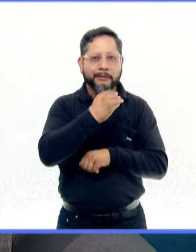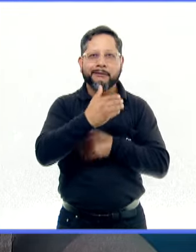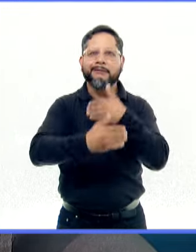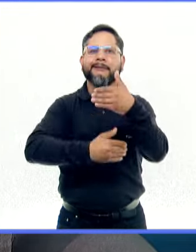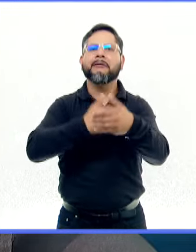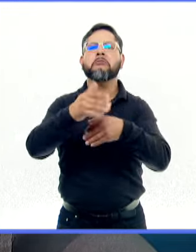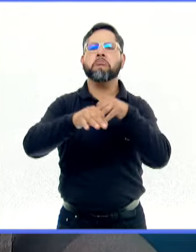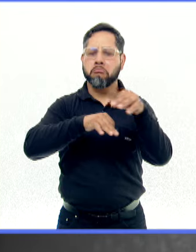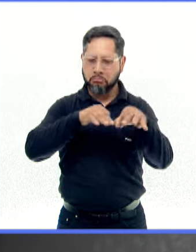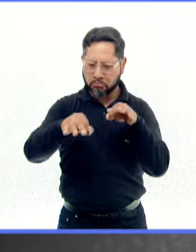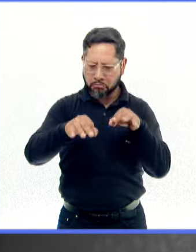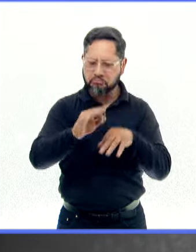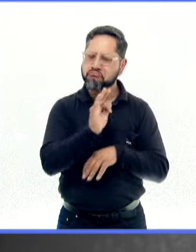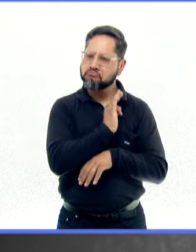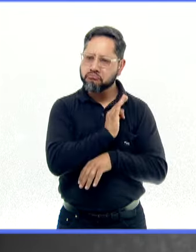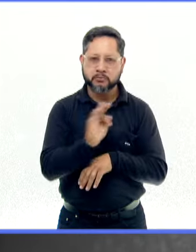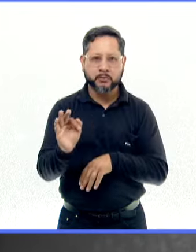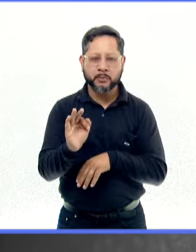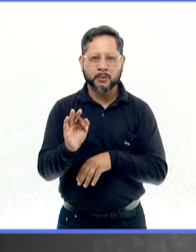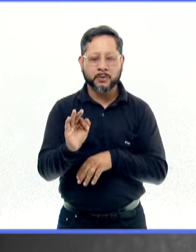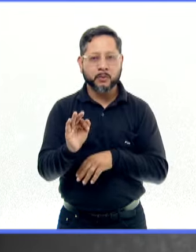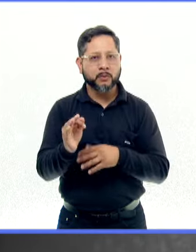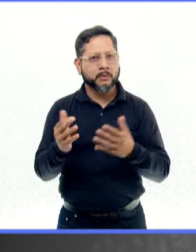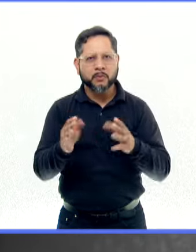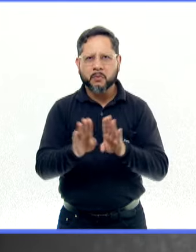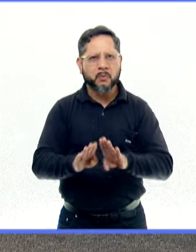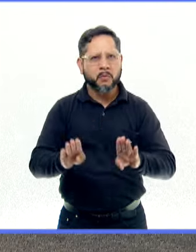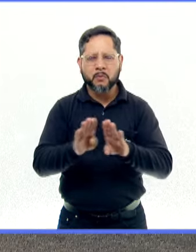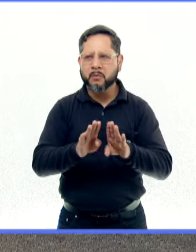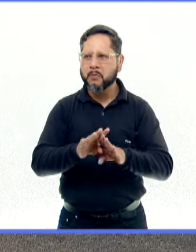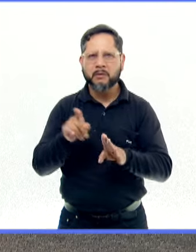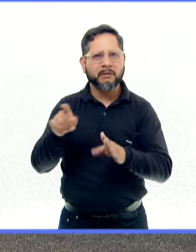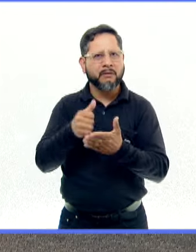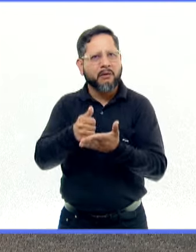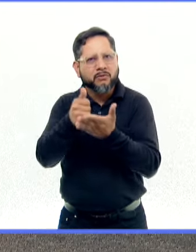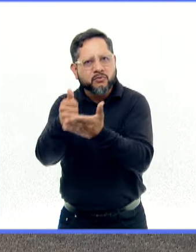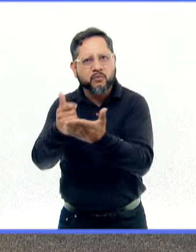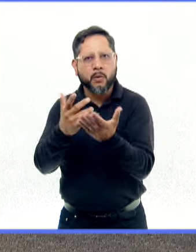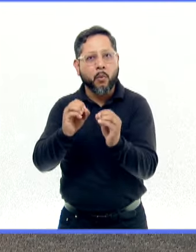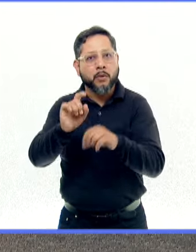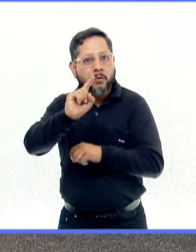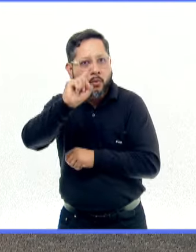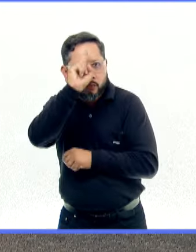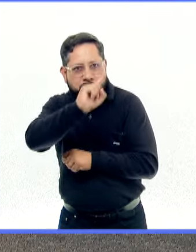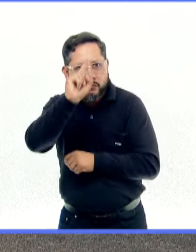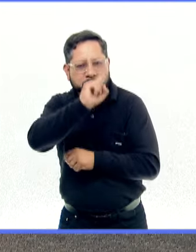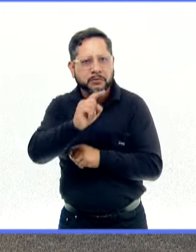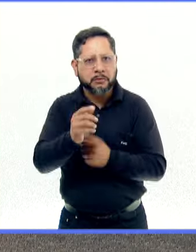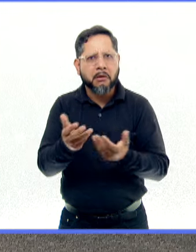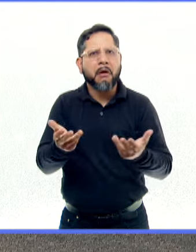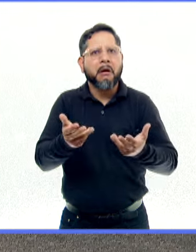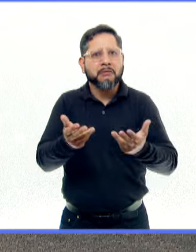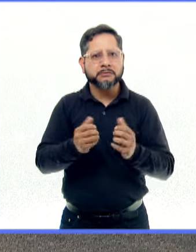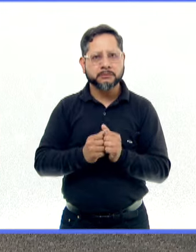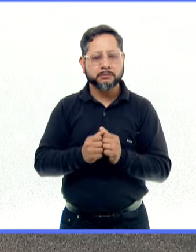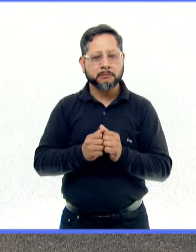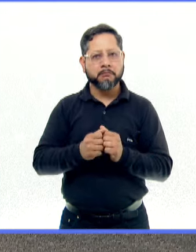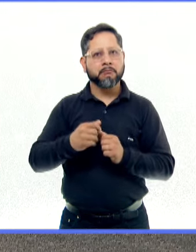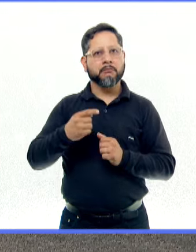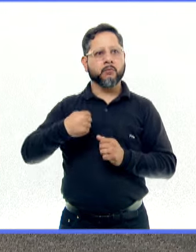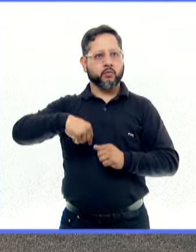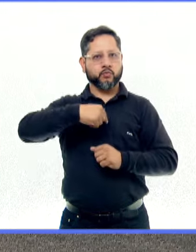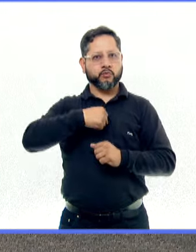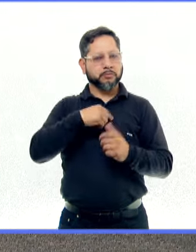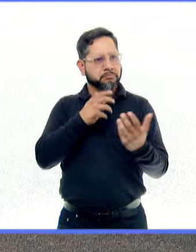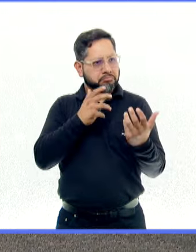desde la sociedad? Para terminar, digamos, con algún tipo de consejos, recomendaciones para que logremos todos